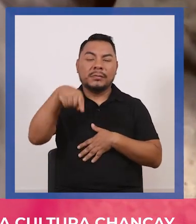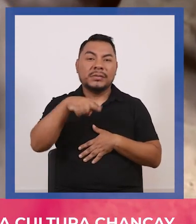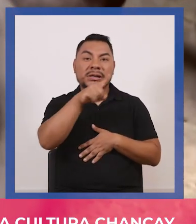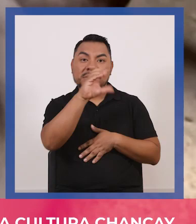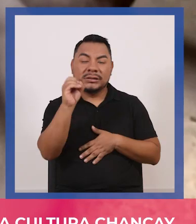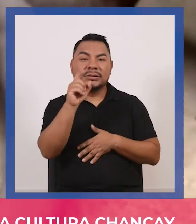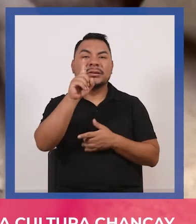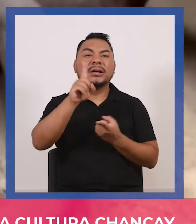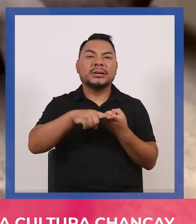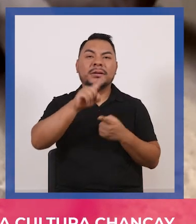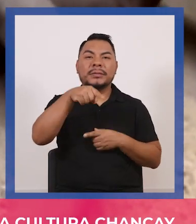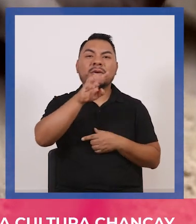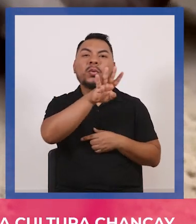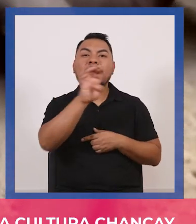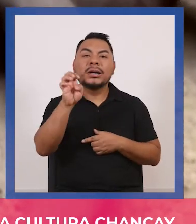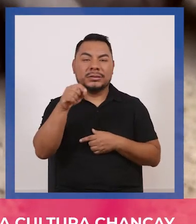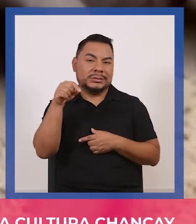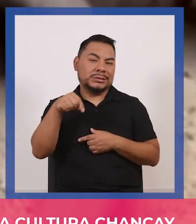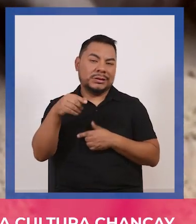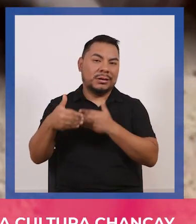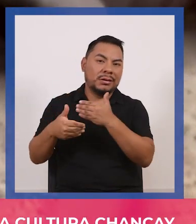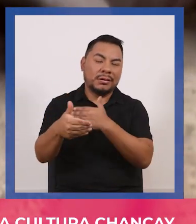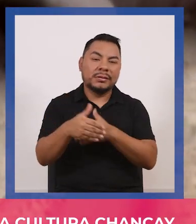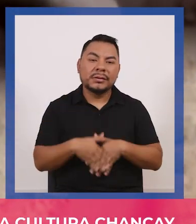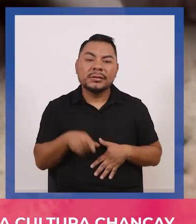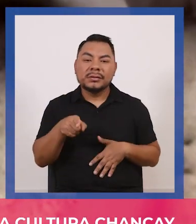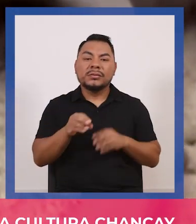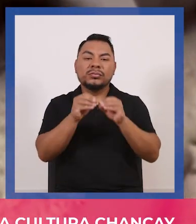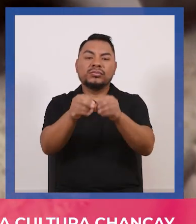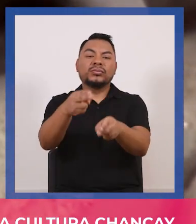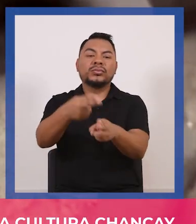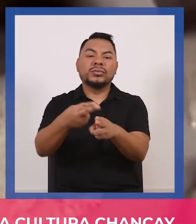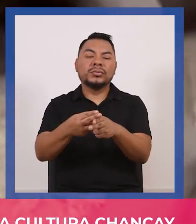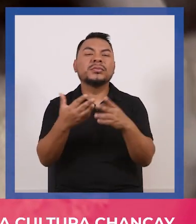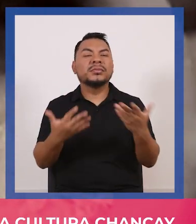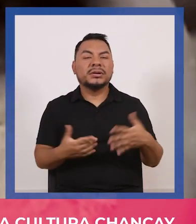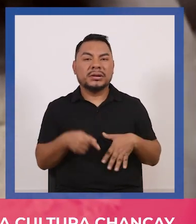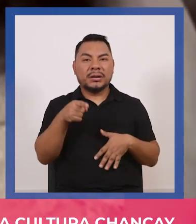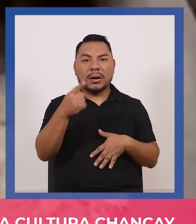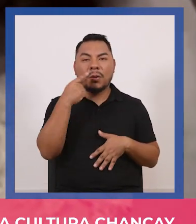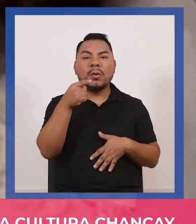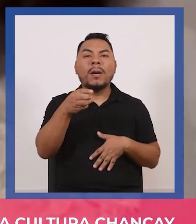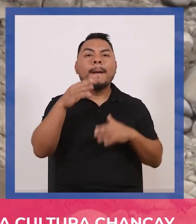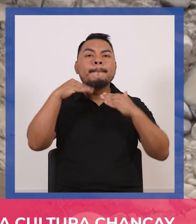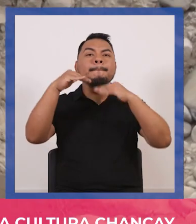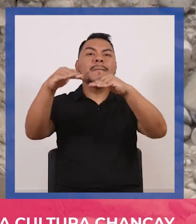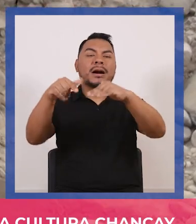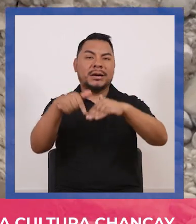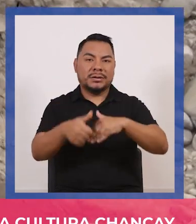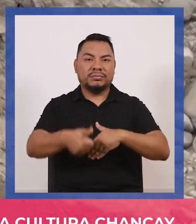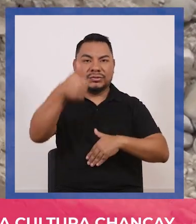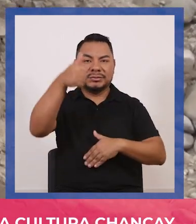1100 y 1400 de nuestra era lo han bautizado popularmente como el señor del mar